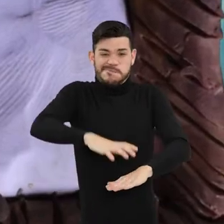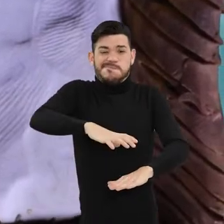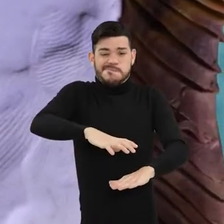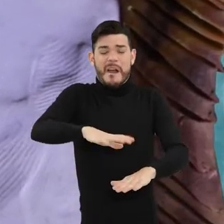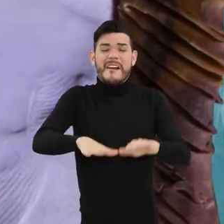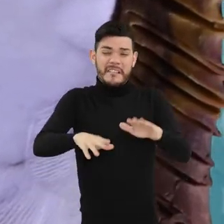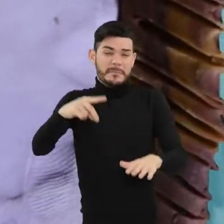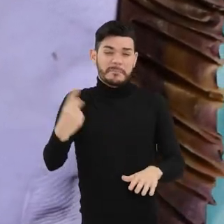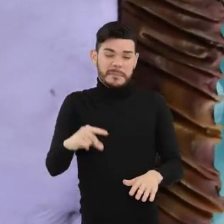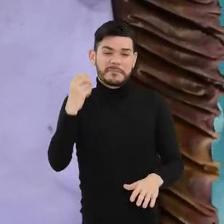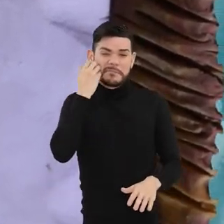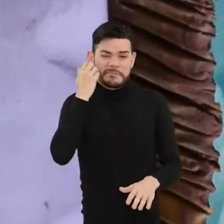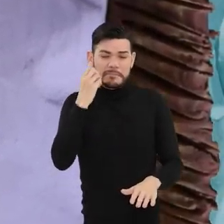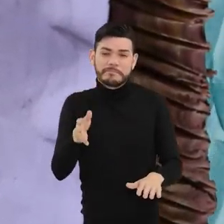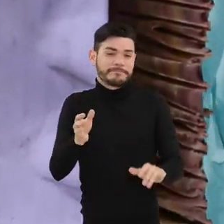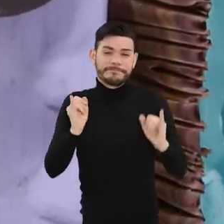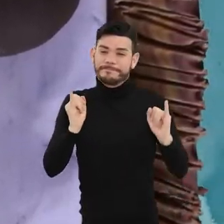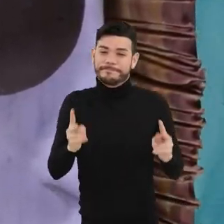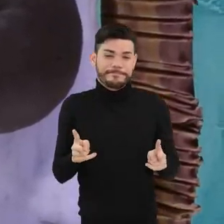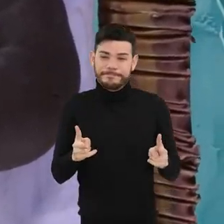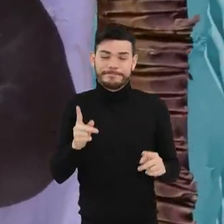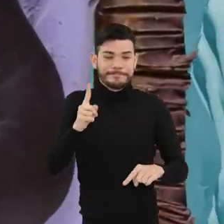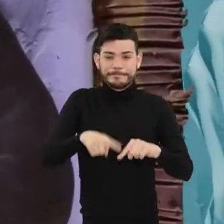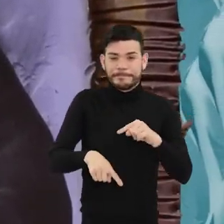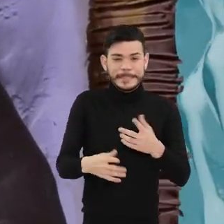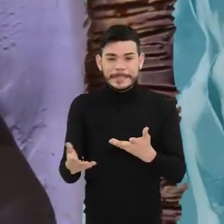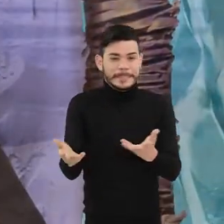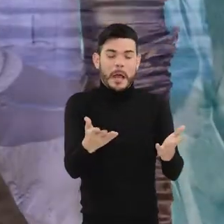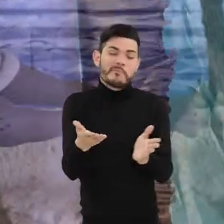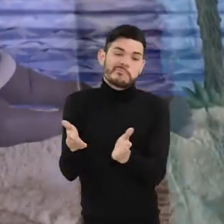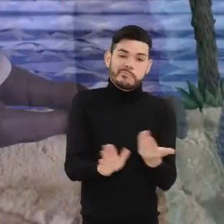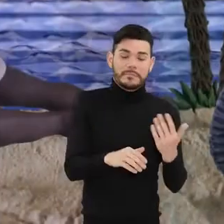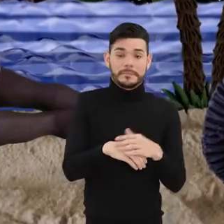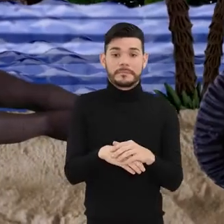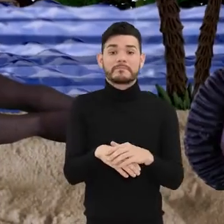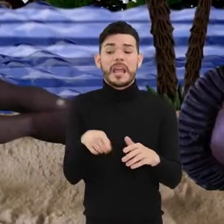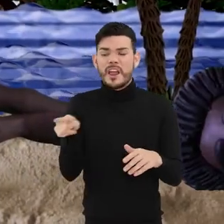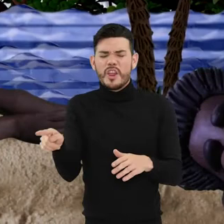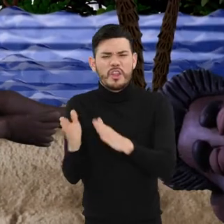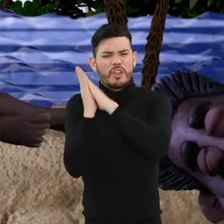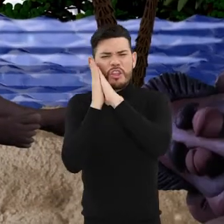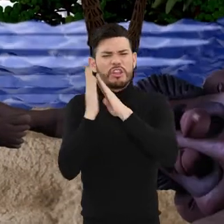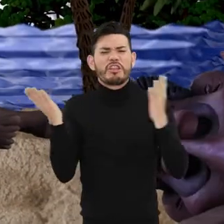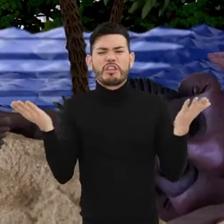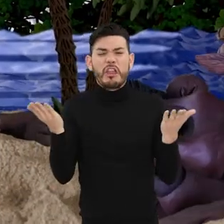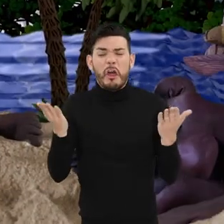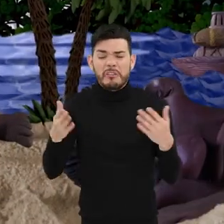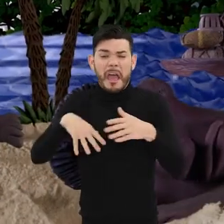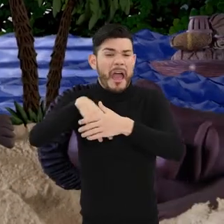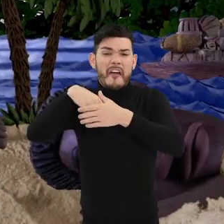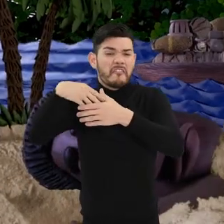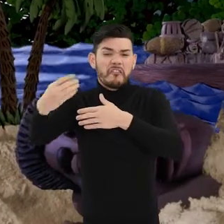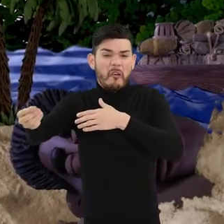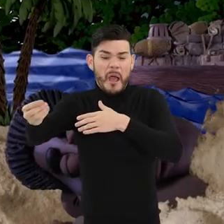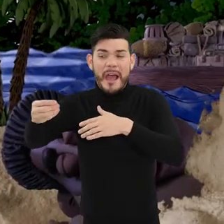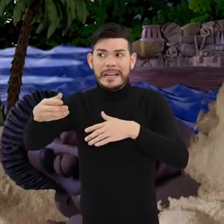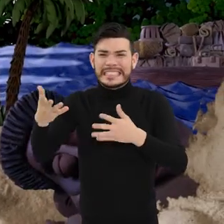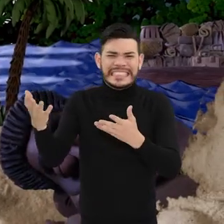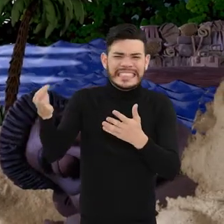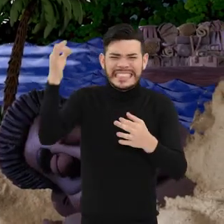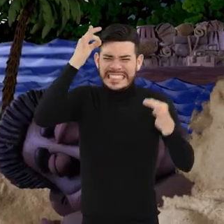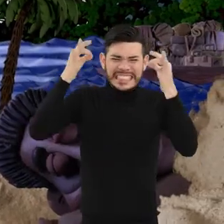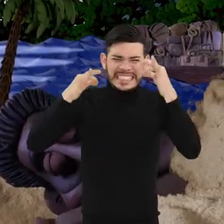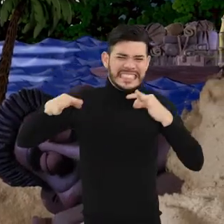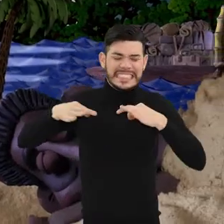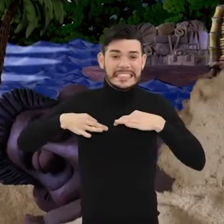enfermedades que les ocasionaban invalidez y muerte prematura. Solían dormir al aire libre y en ocasiones enterrados en la